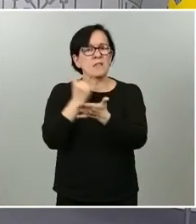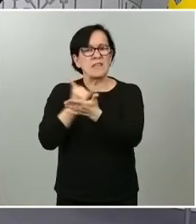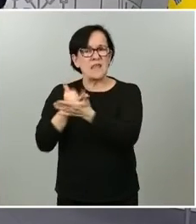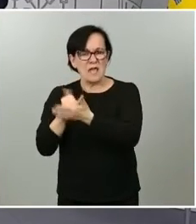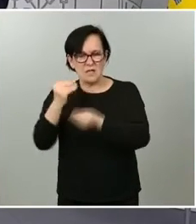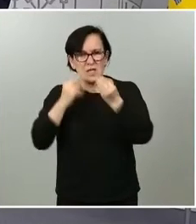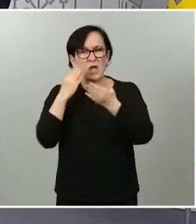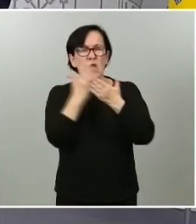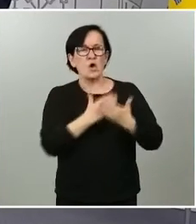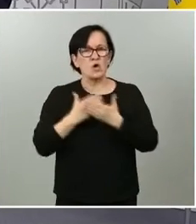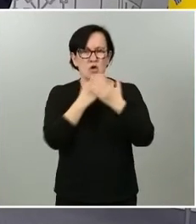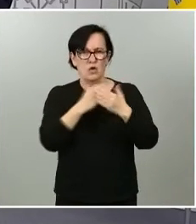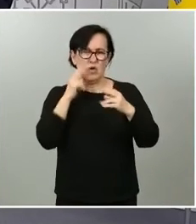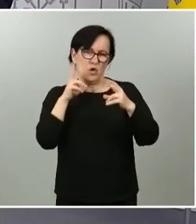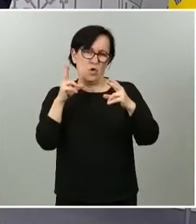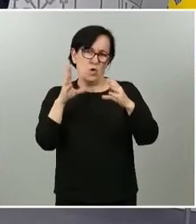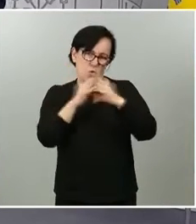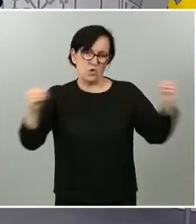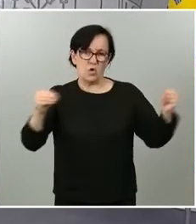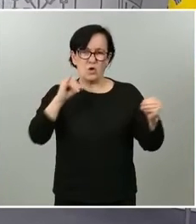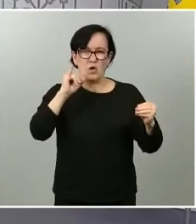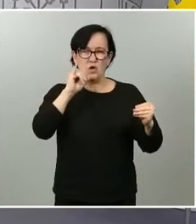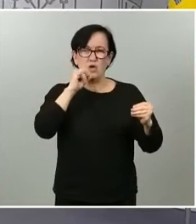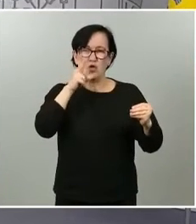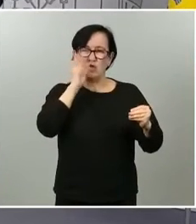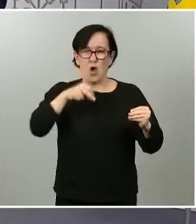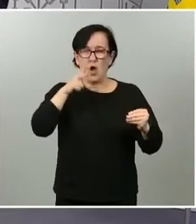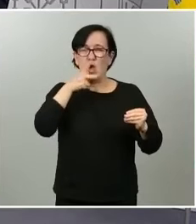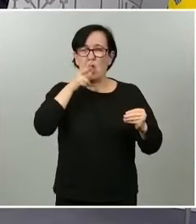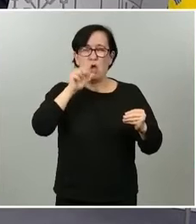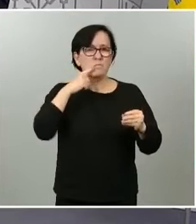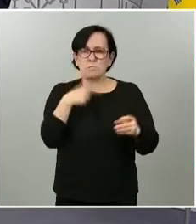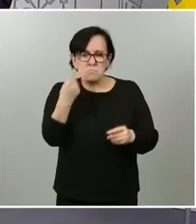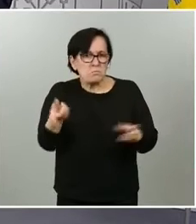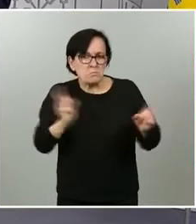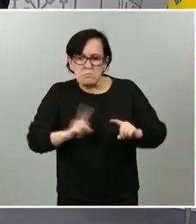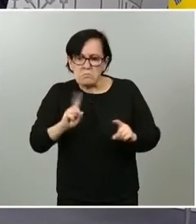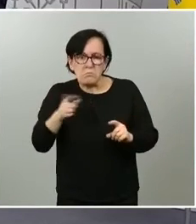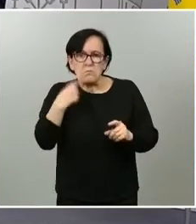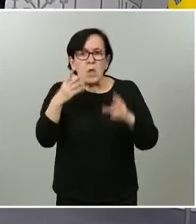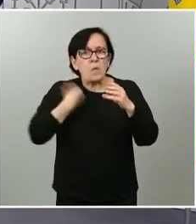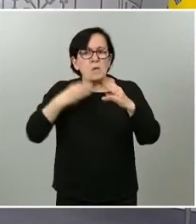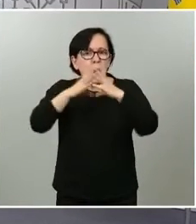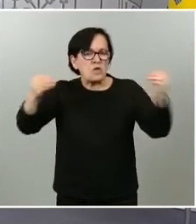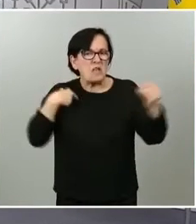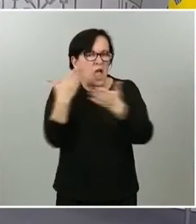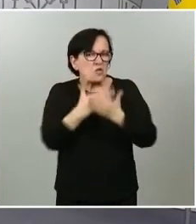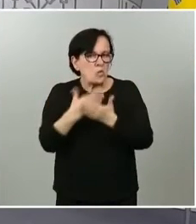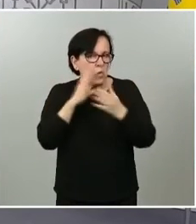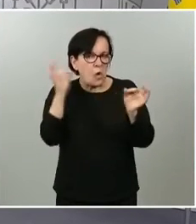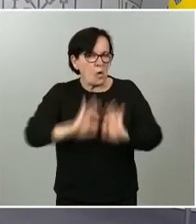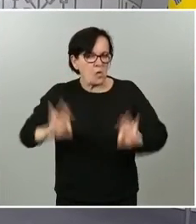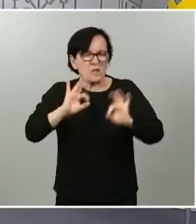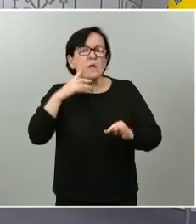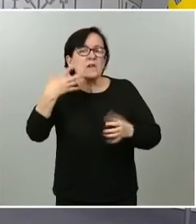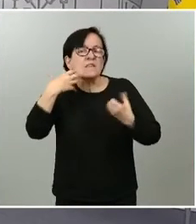universidad Johns Hopkins dicha universidad ha negado la existencia de tal estudio qué tiene que decir Sanidad al respecto